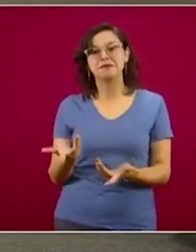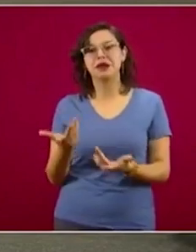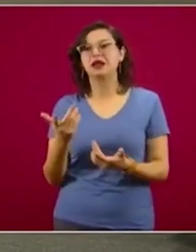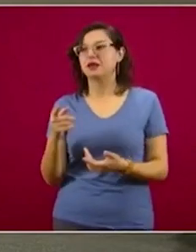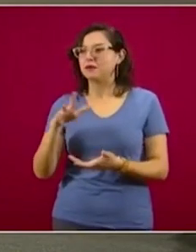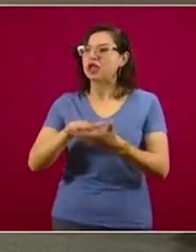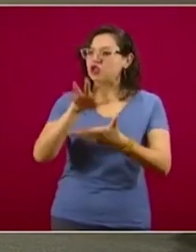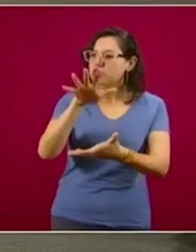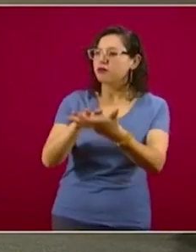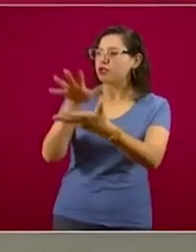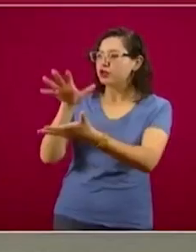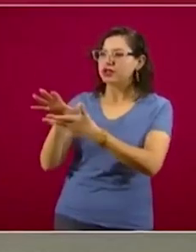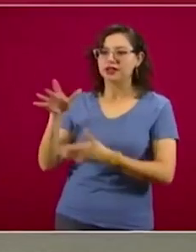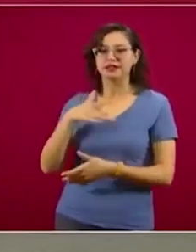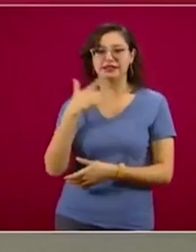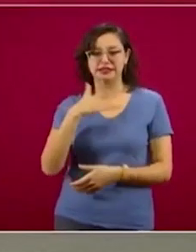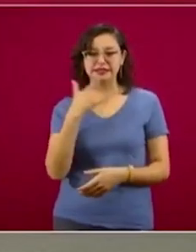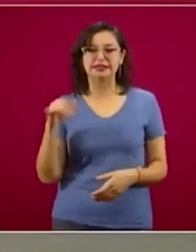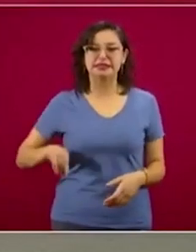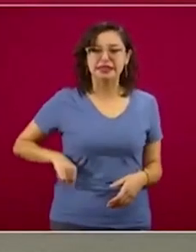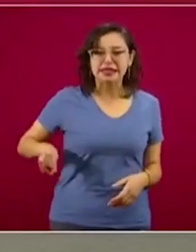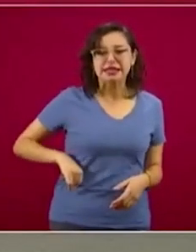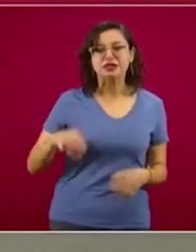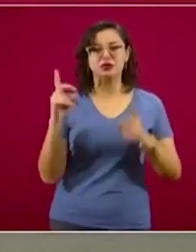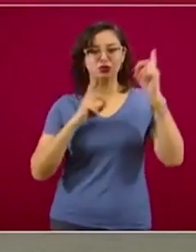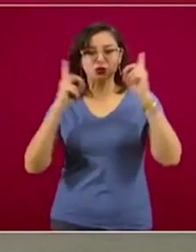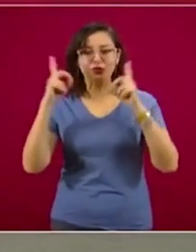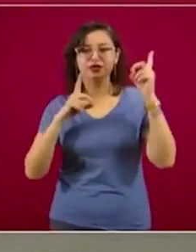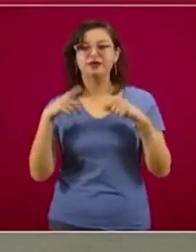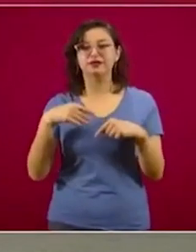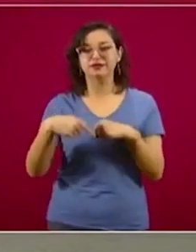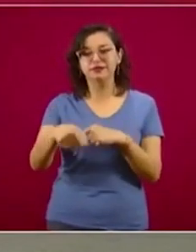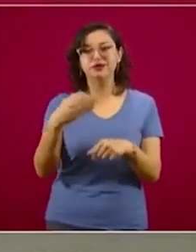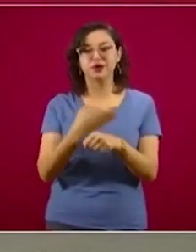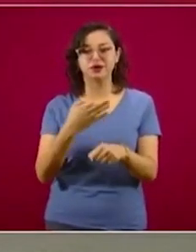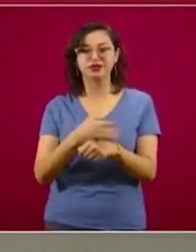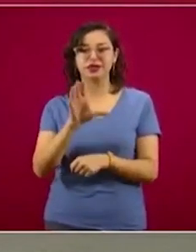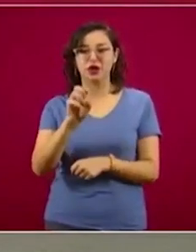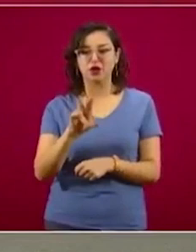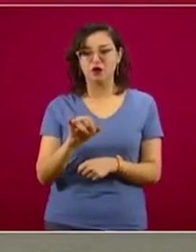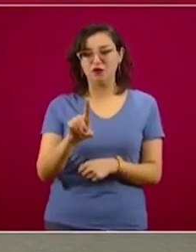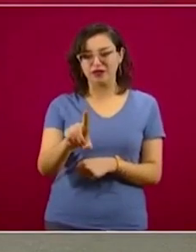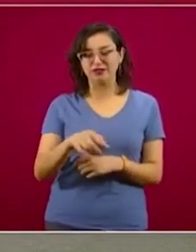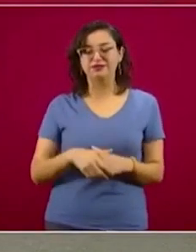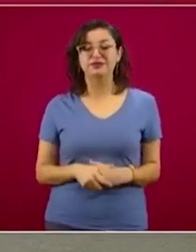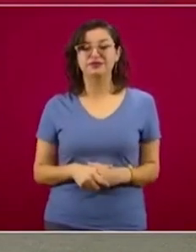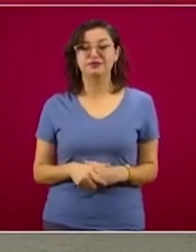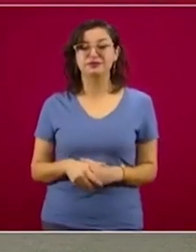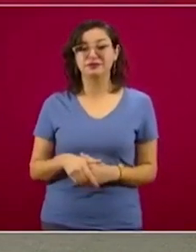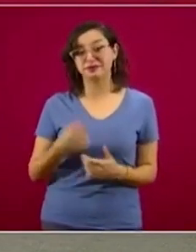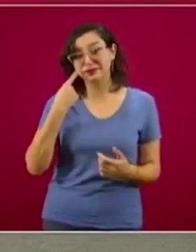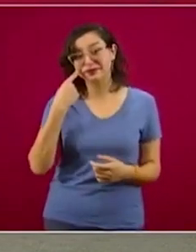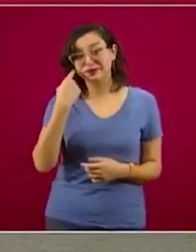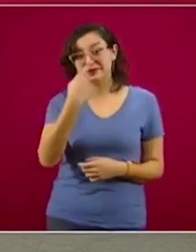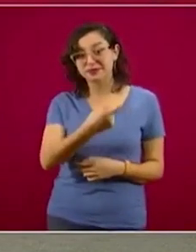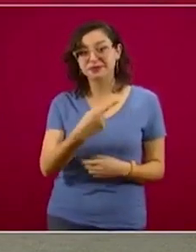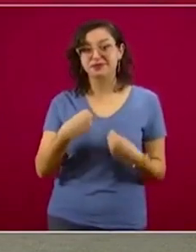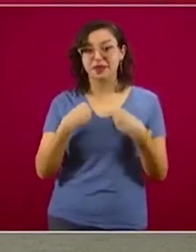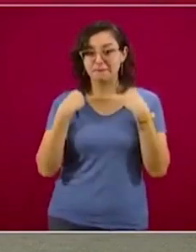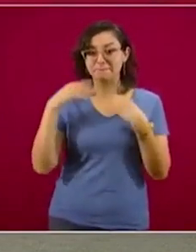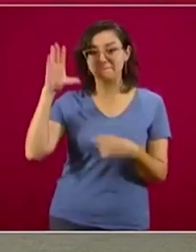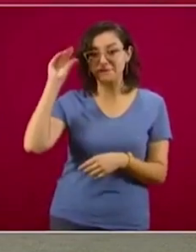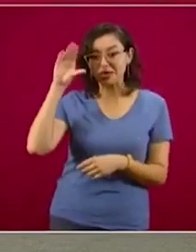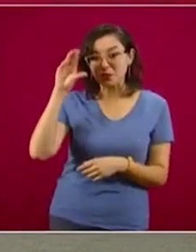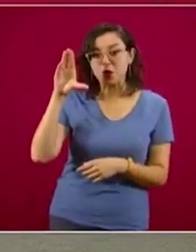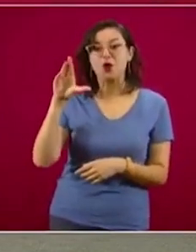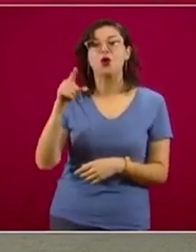de las inquietudes que tiene la niñez en México en estos tiempos del COVID. Y hoy están en vivo aquí un conjunto